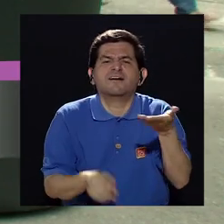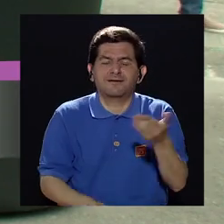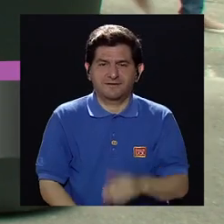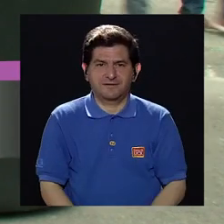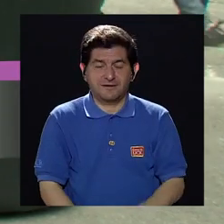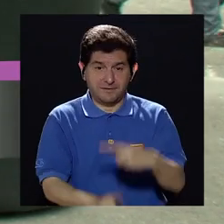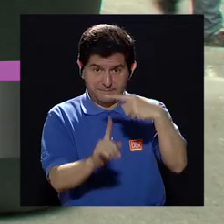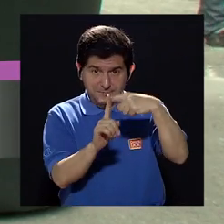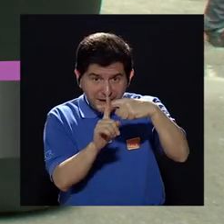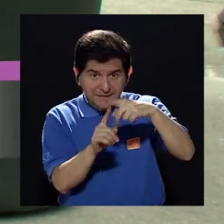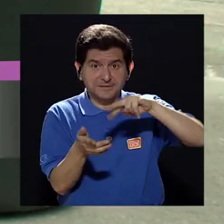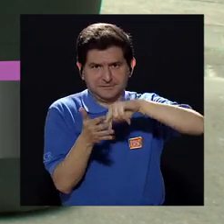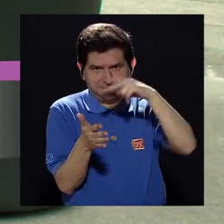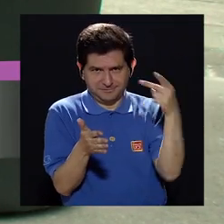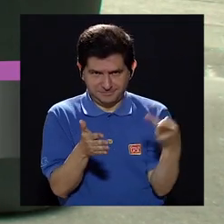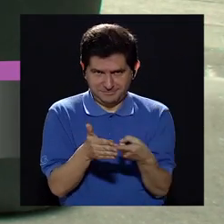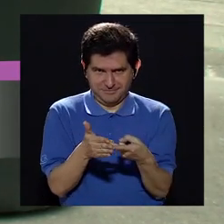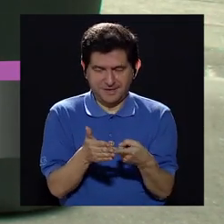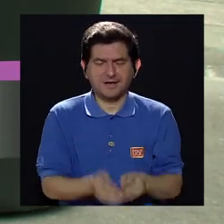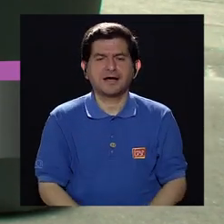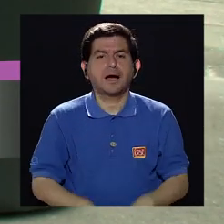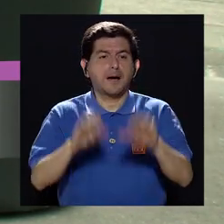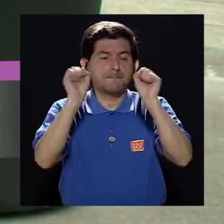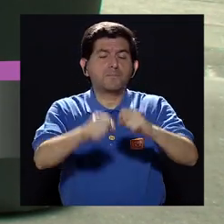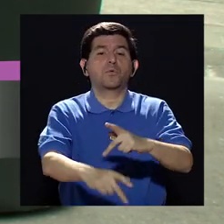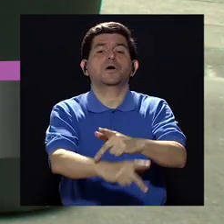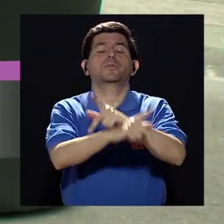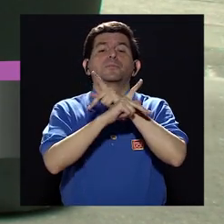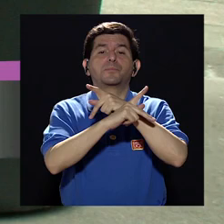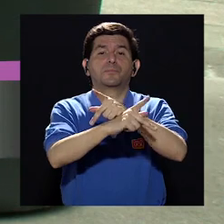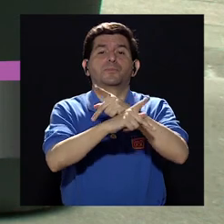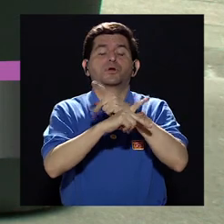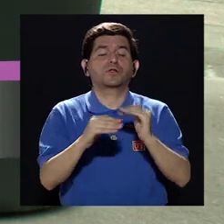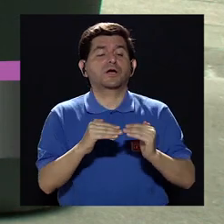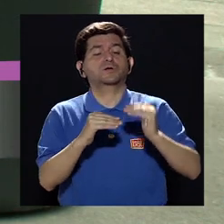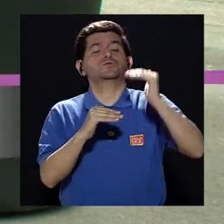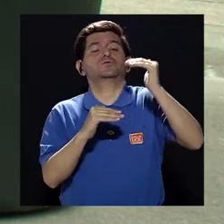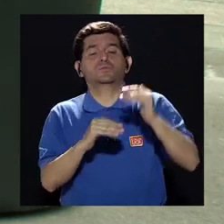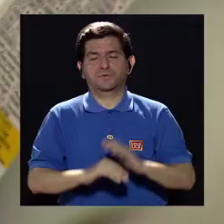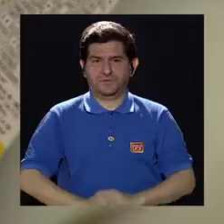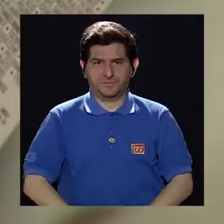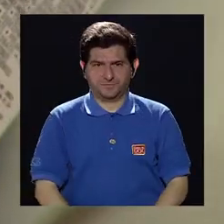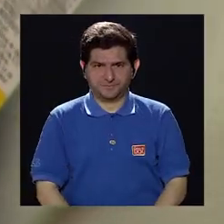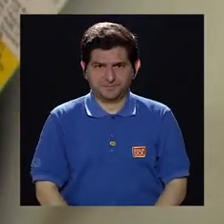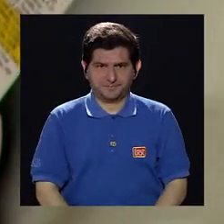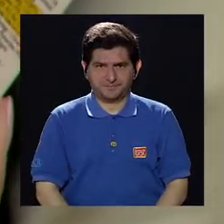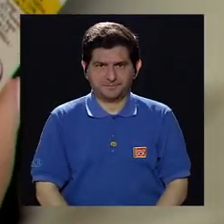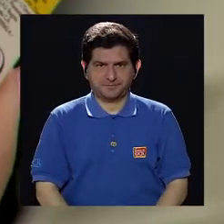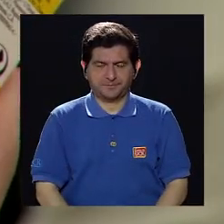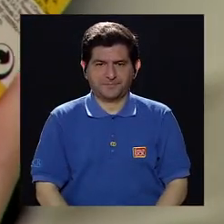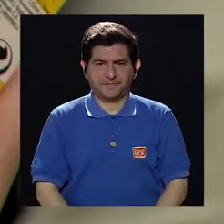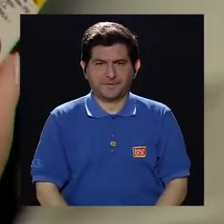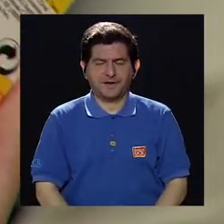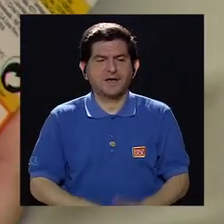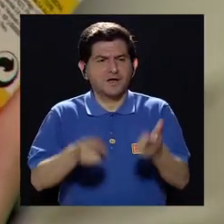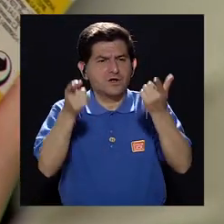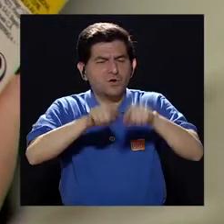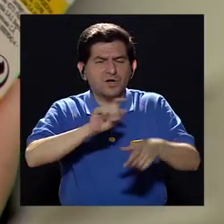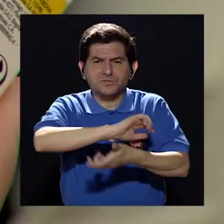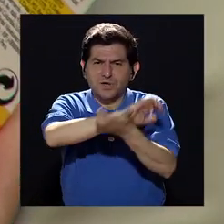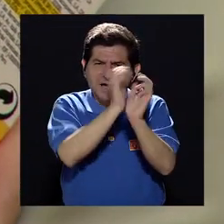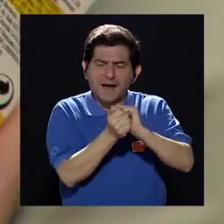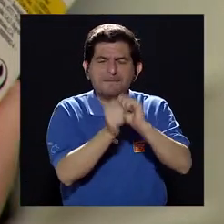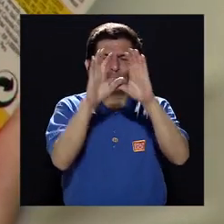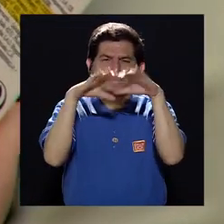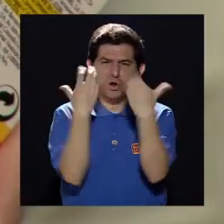El más lo que significa es que podría proteger más. Por ejemplo, lo que pasa es que